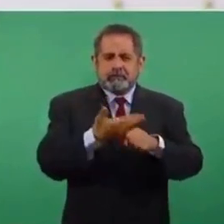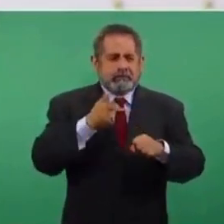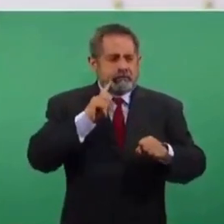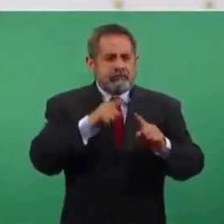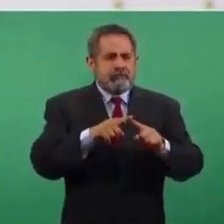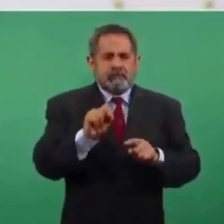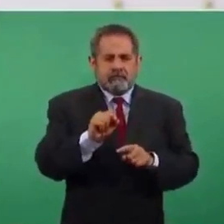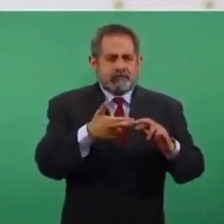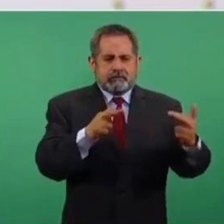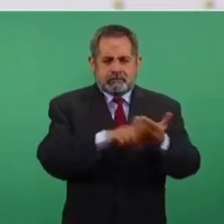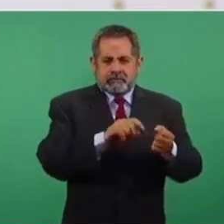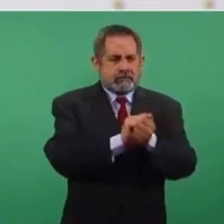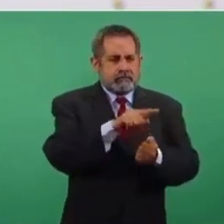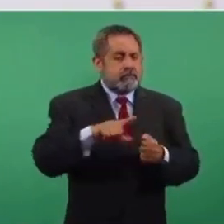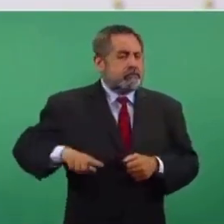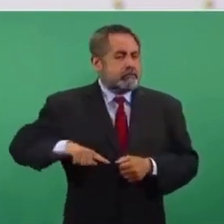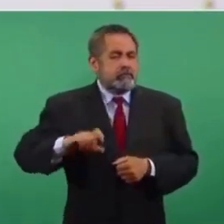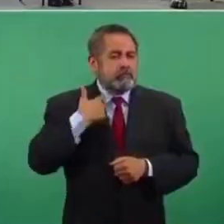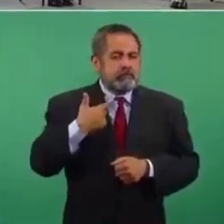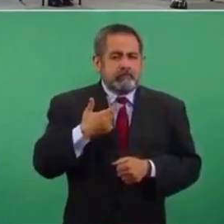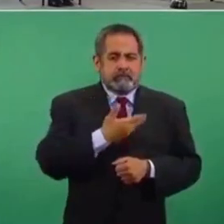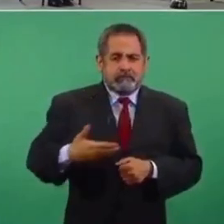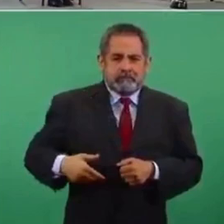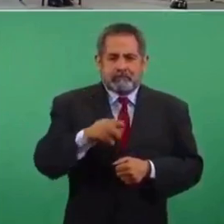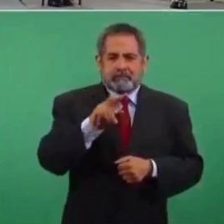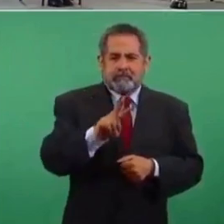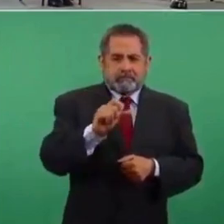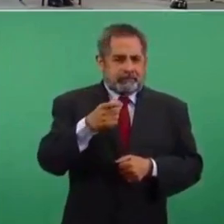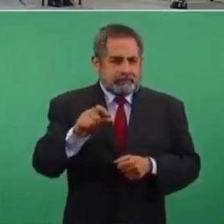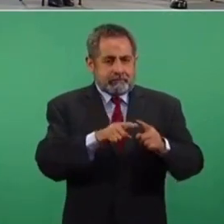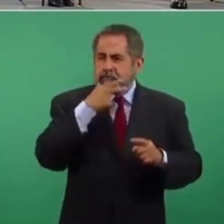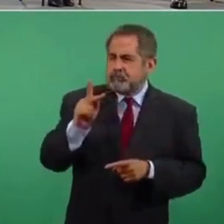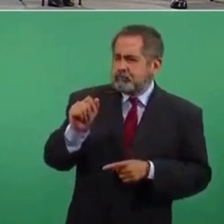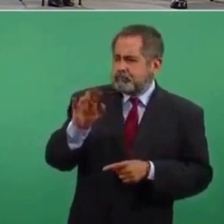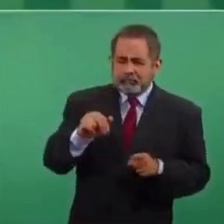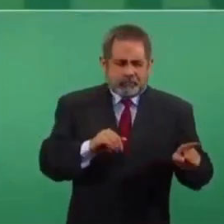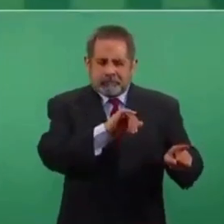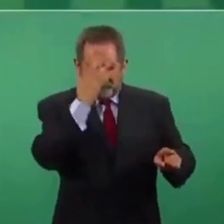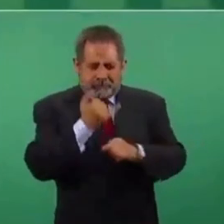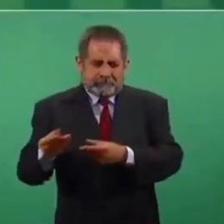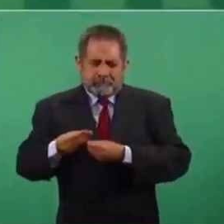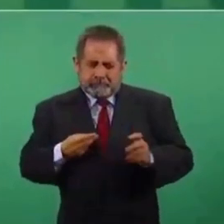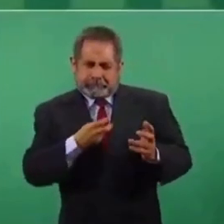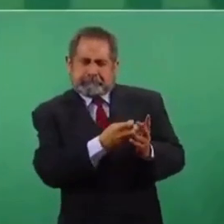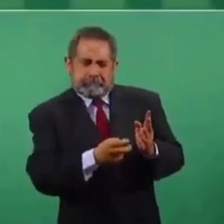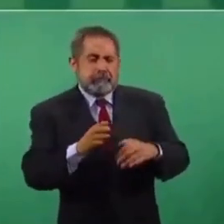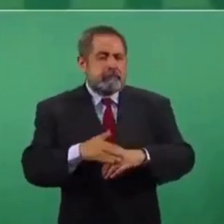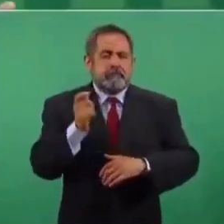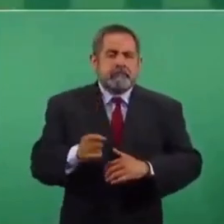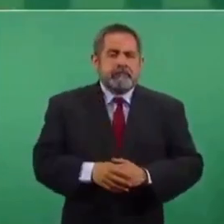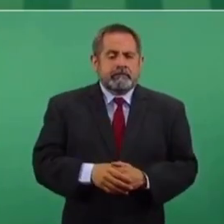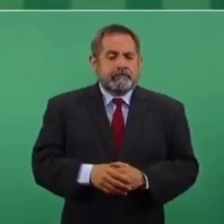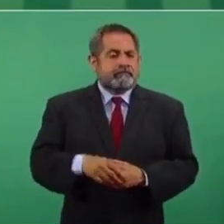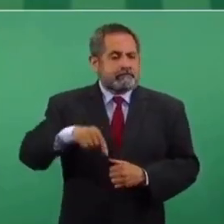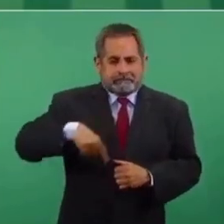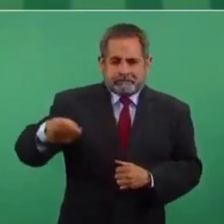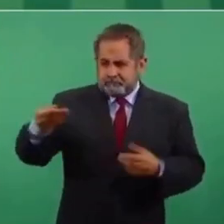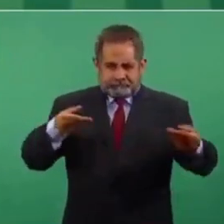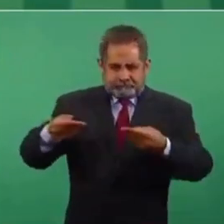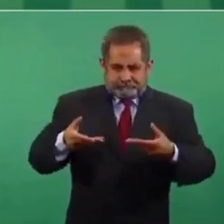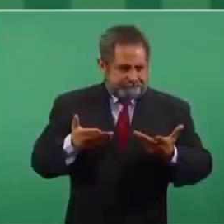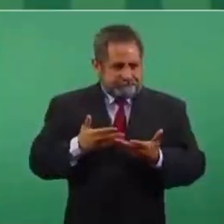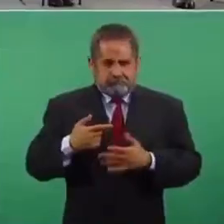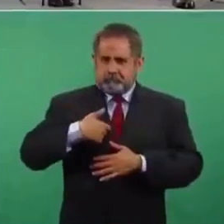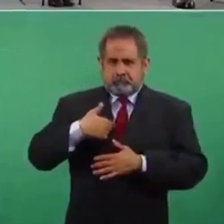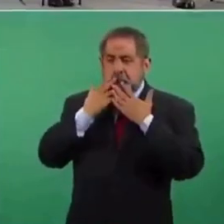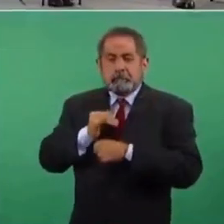de Relaciones en el gobierno de Vicente Fox. Patricia Olamendi. Sí, tenía yo la información, porque aquí llega de todo, ya